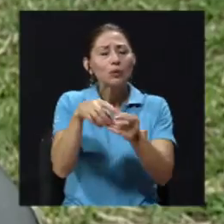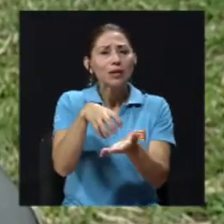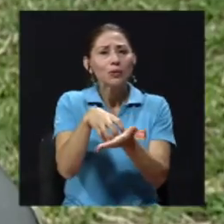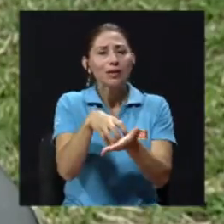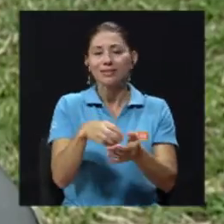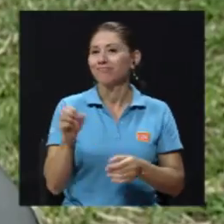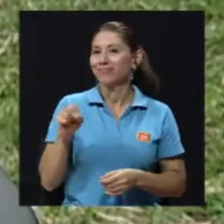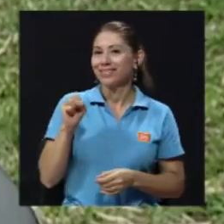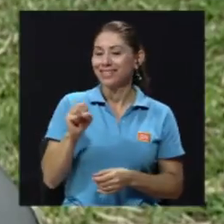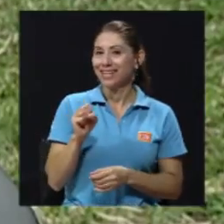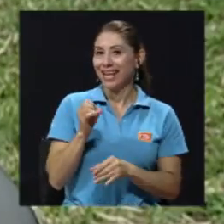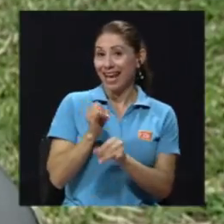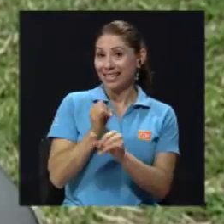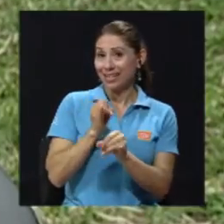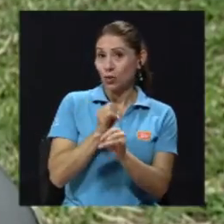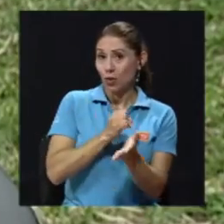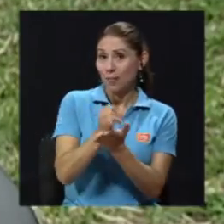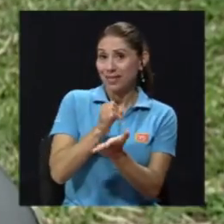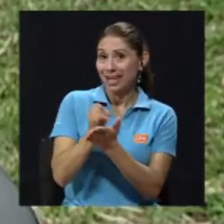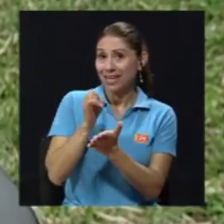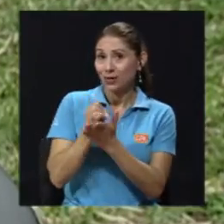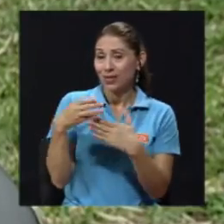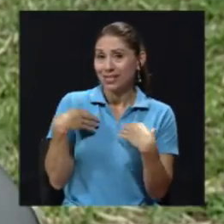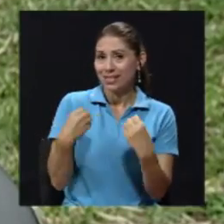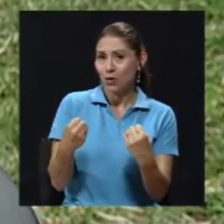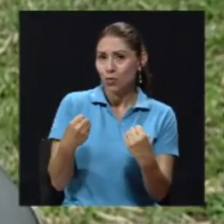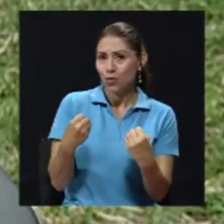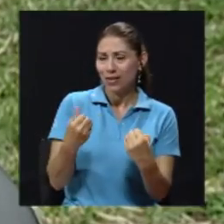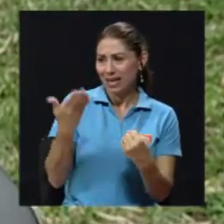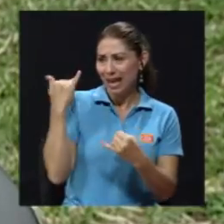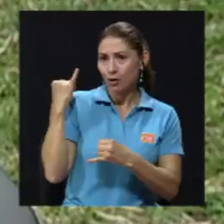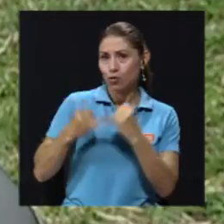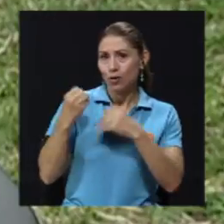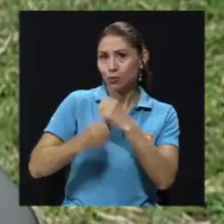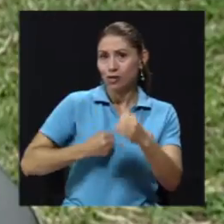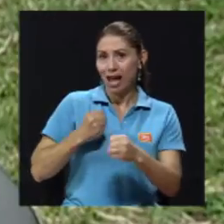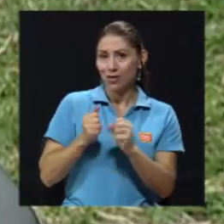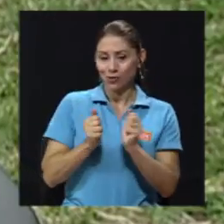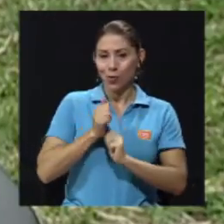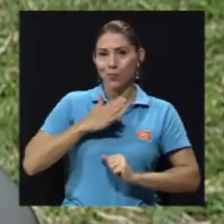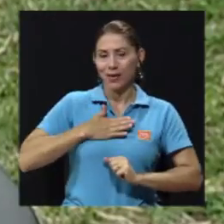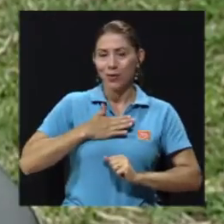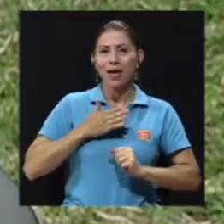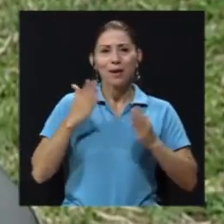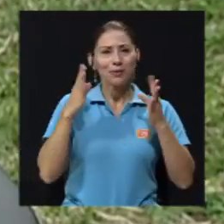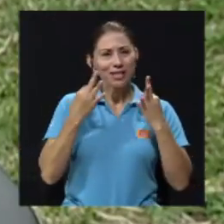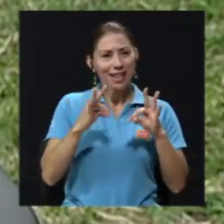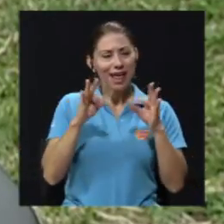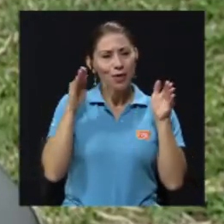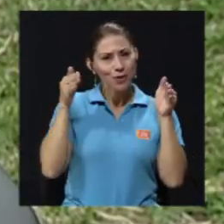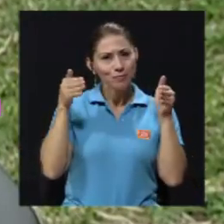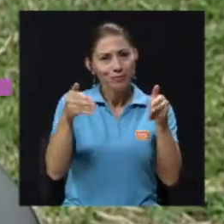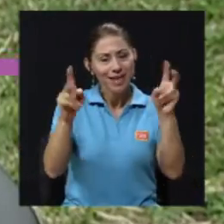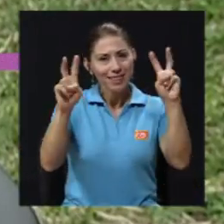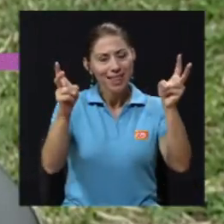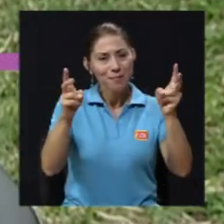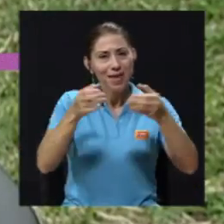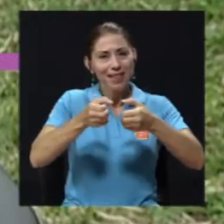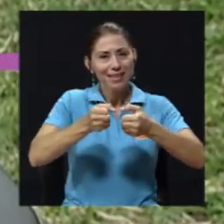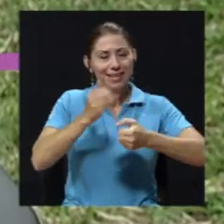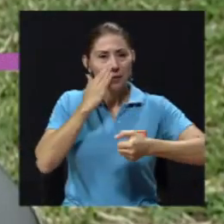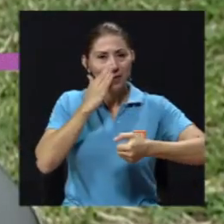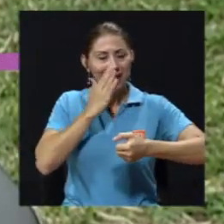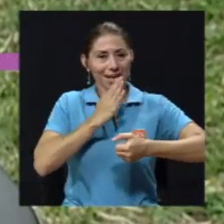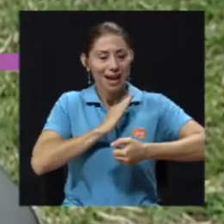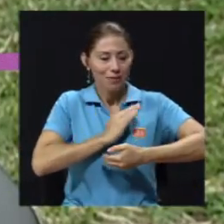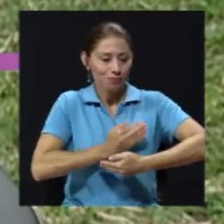a través de mi persona, hemos tratado de retomar el tema de lactancia materna y valoración del estado nutricional